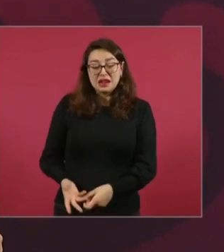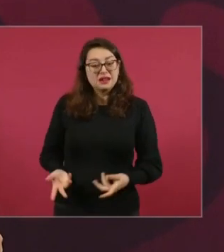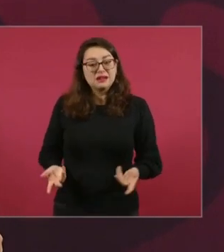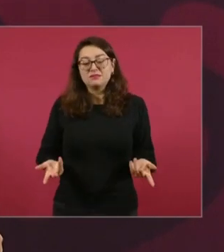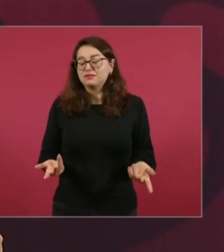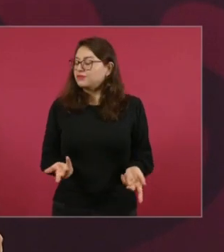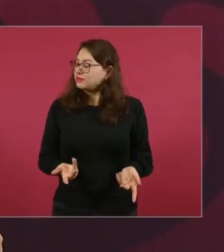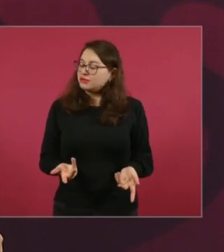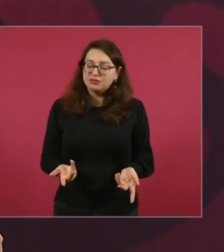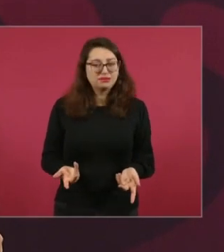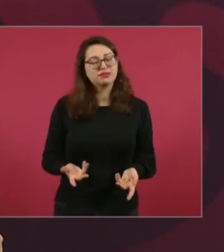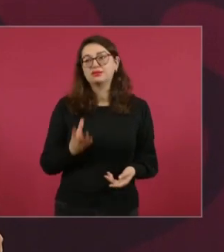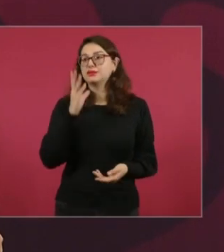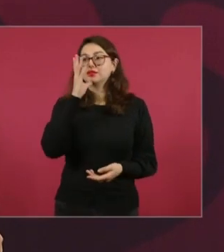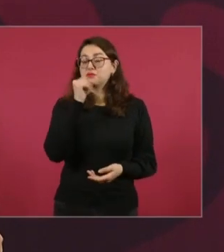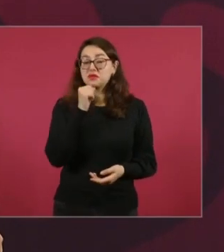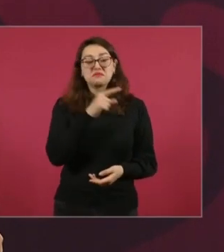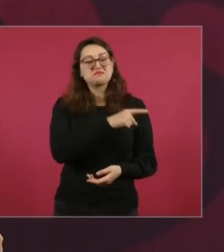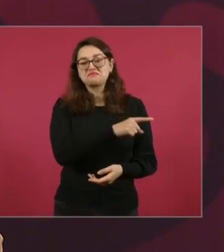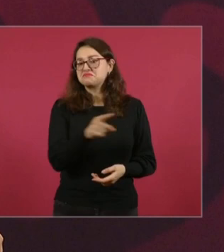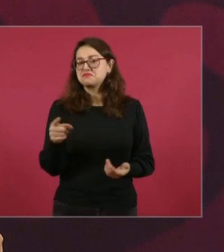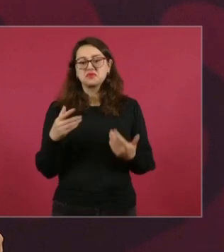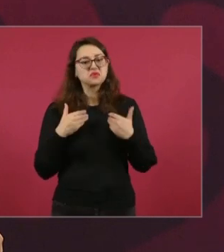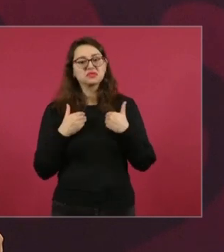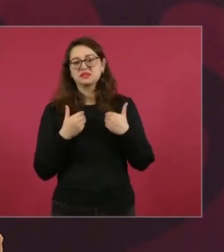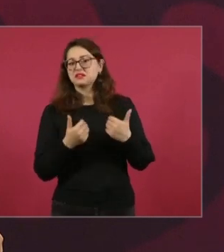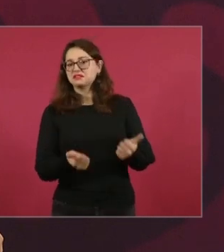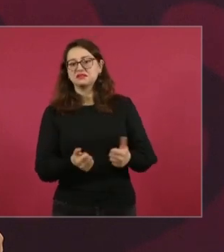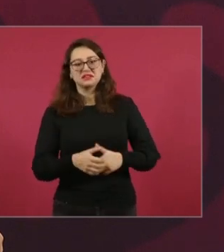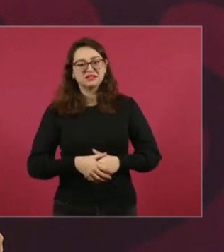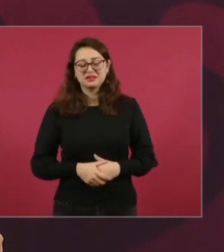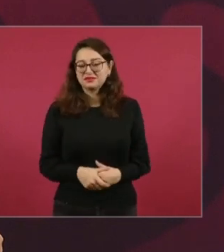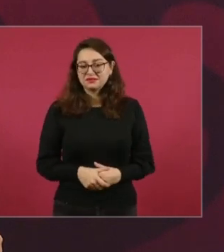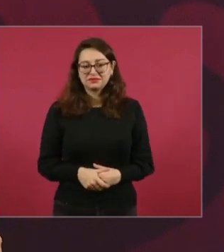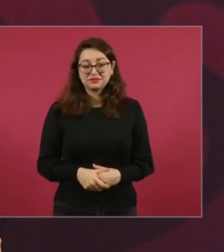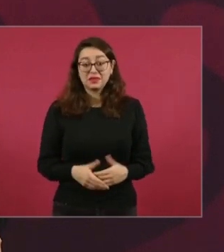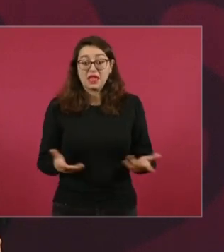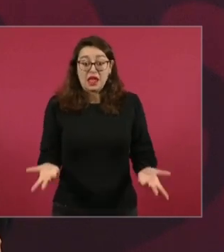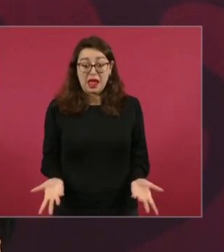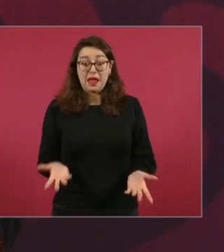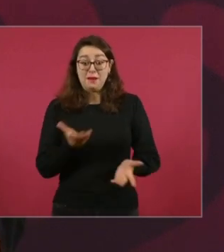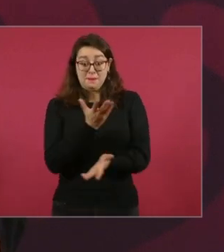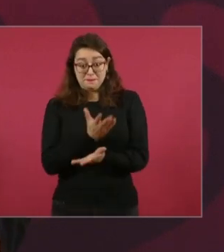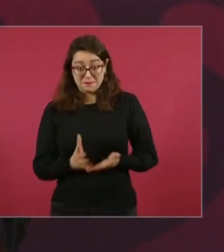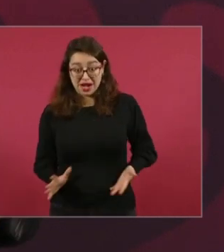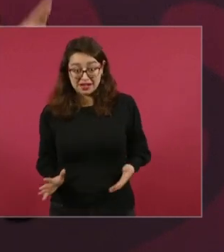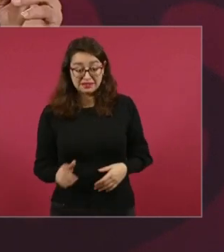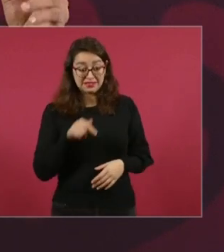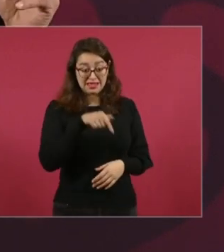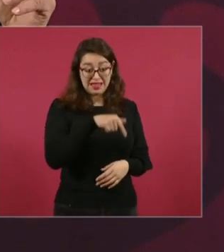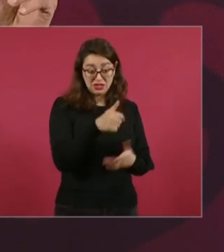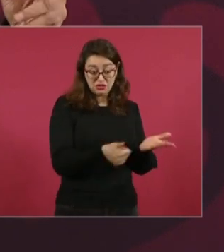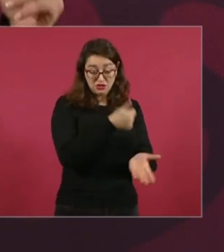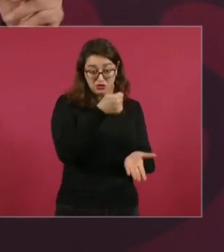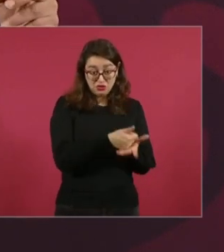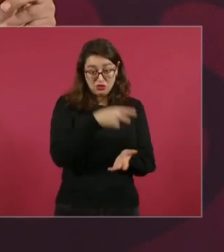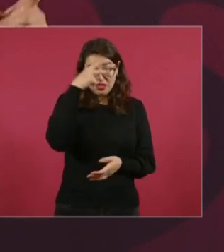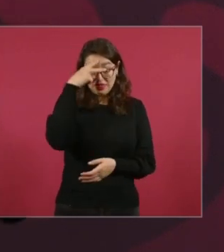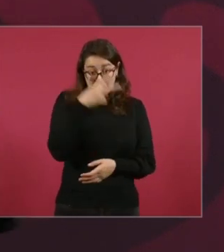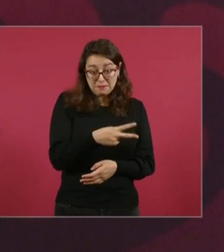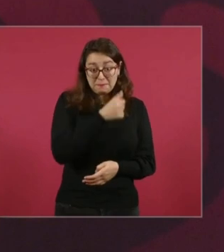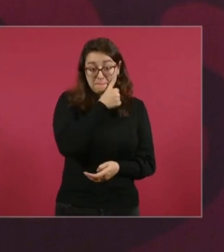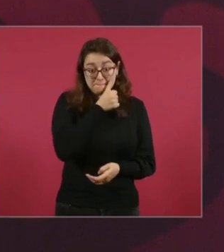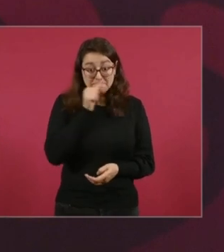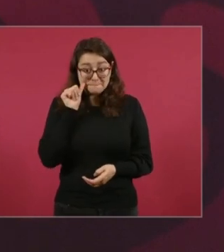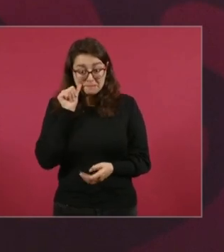de la ciudad, quieren quedarse con los terrenos de la balsa aérea de Santa